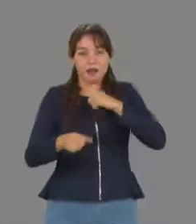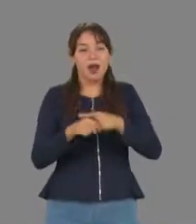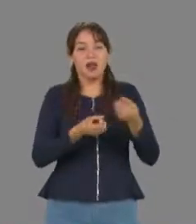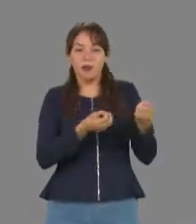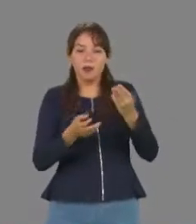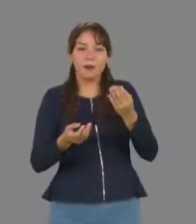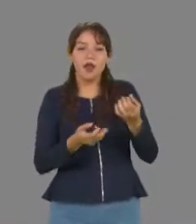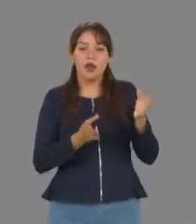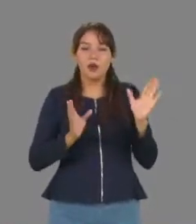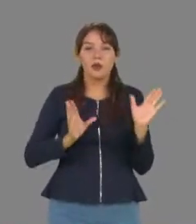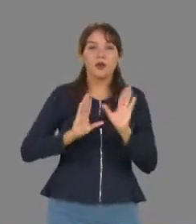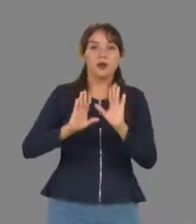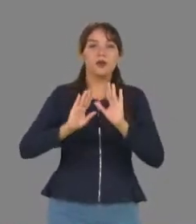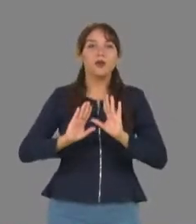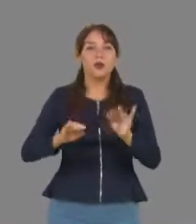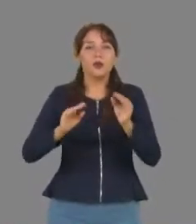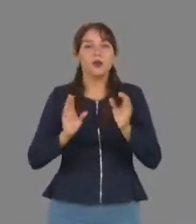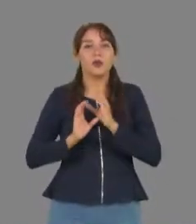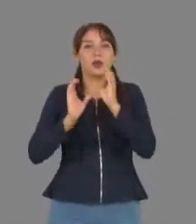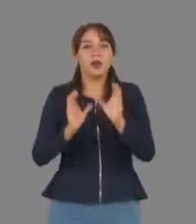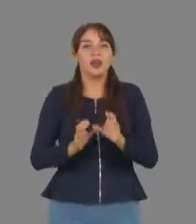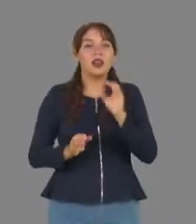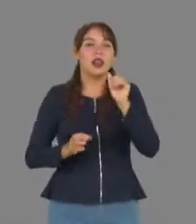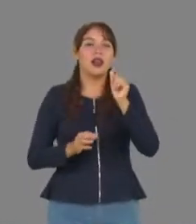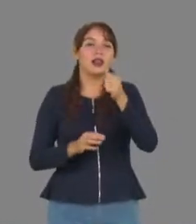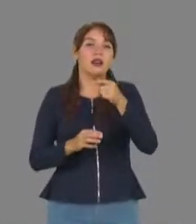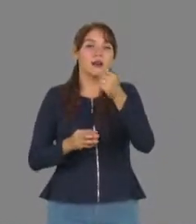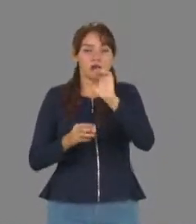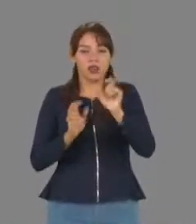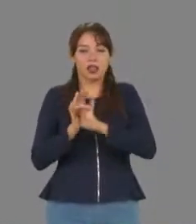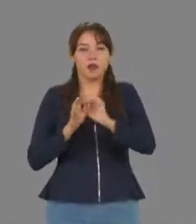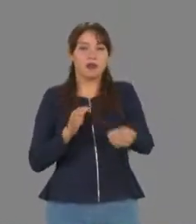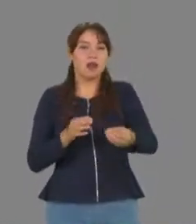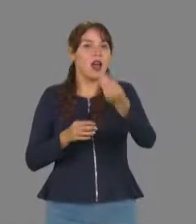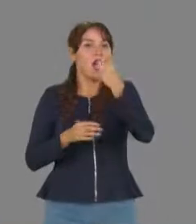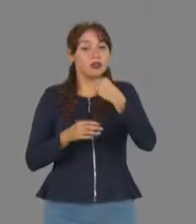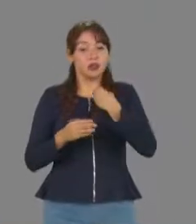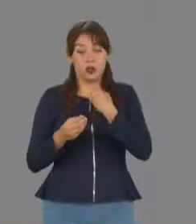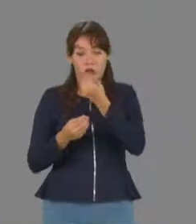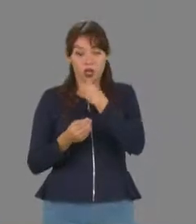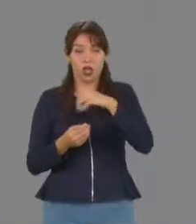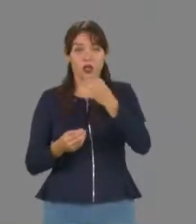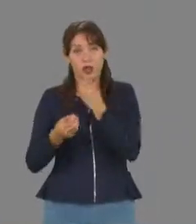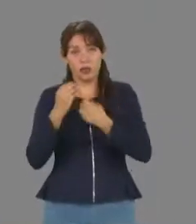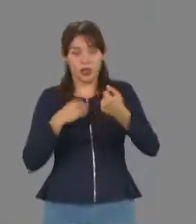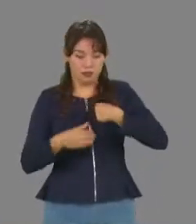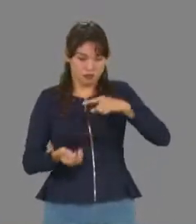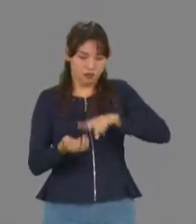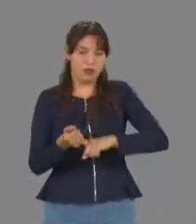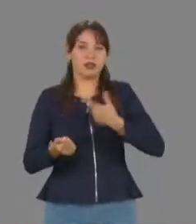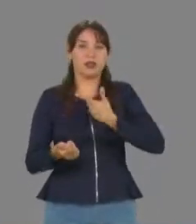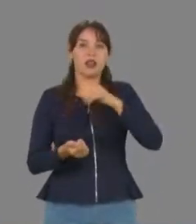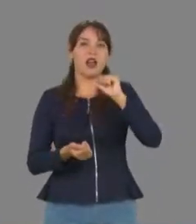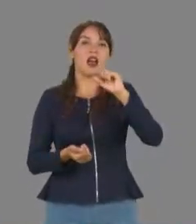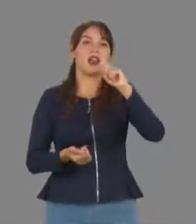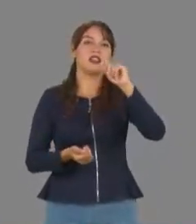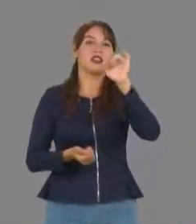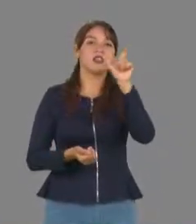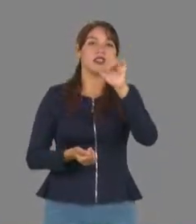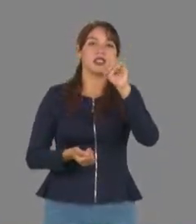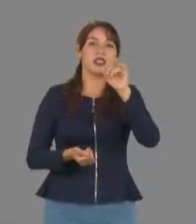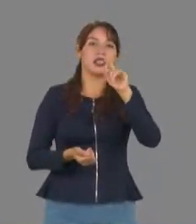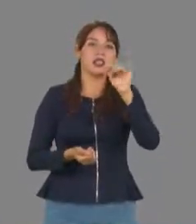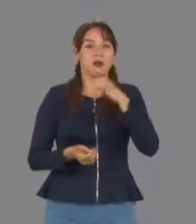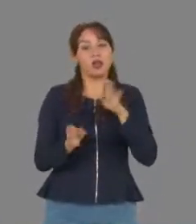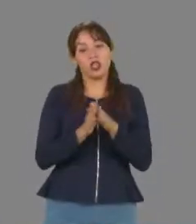o acumule antioxidantes en su cuerpo, entonces yo me como al insecto y el insecto ya trae cierto contenido de antioxidantes que